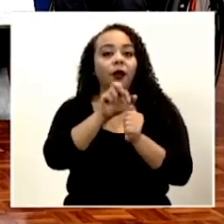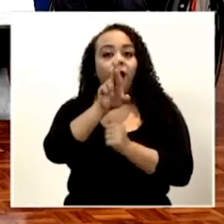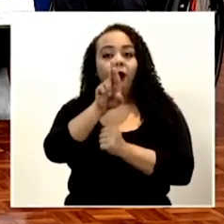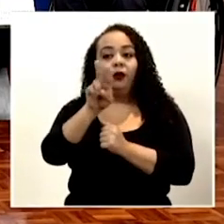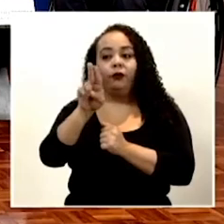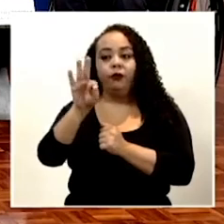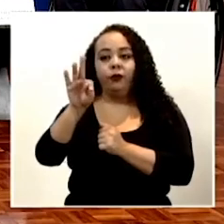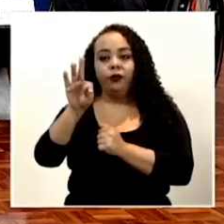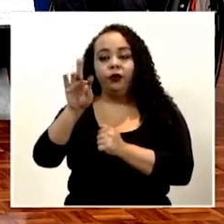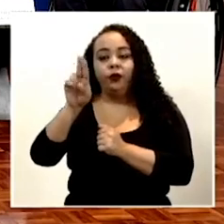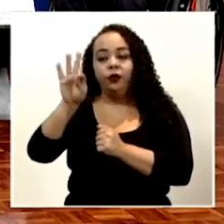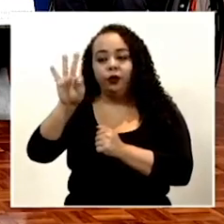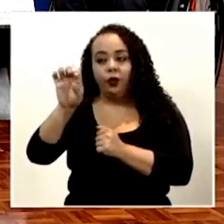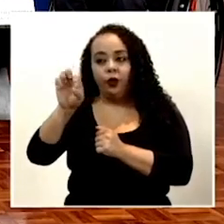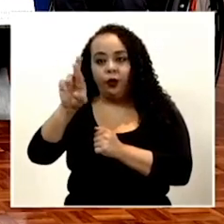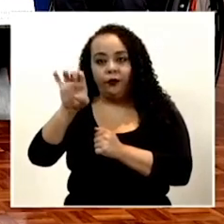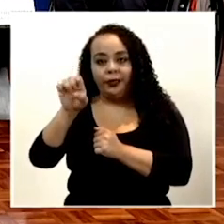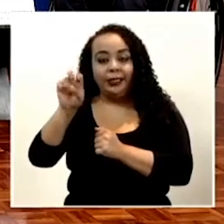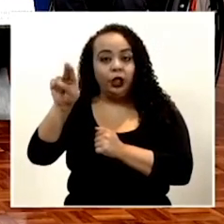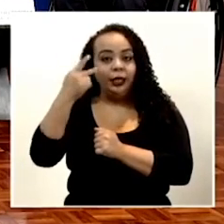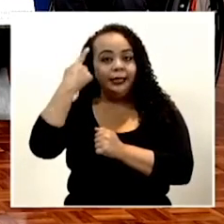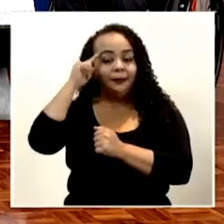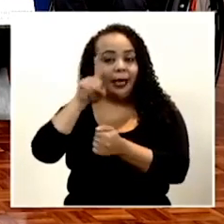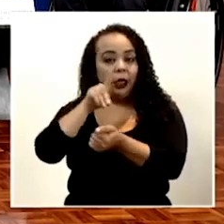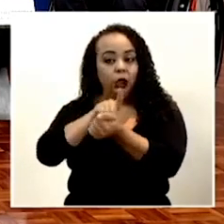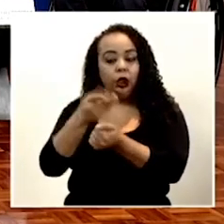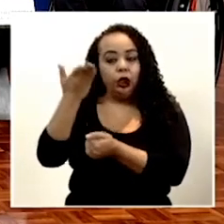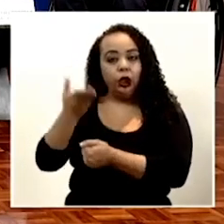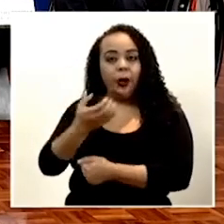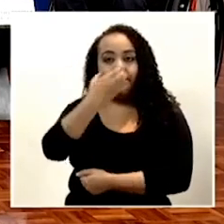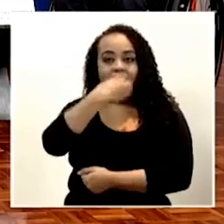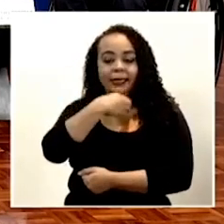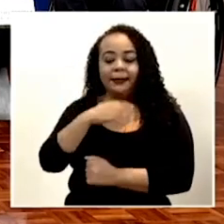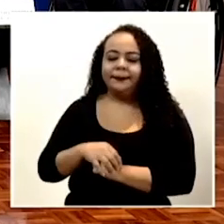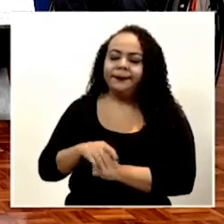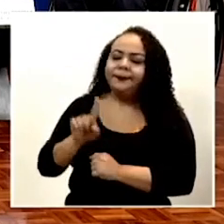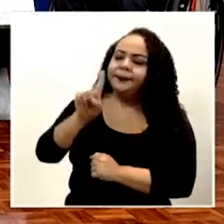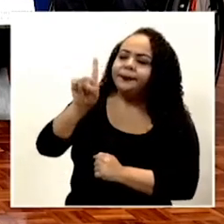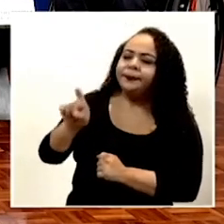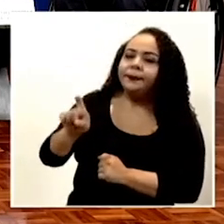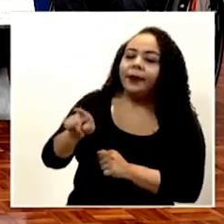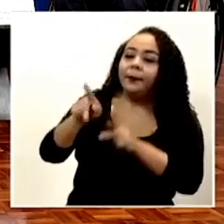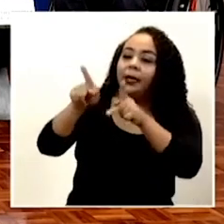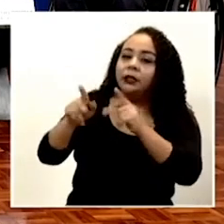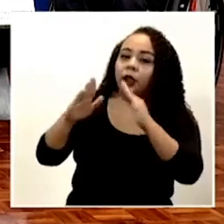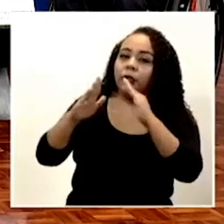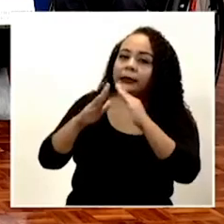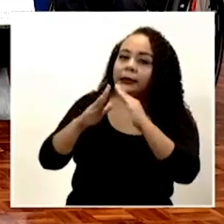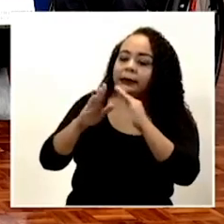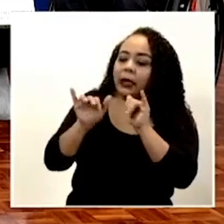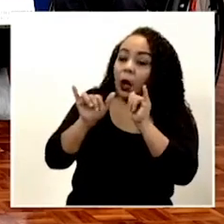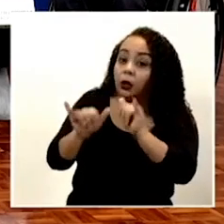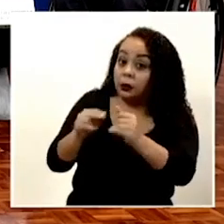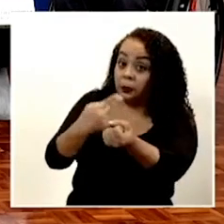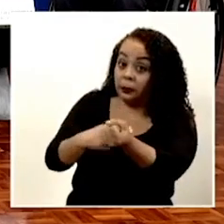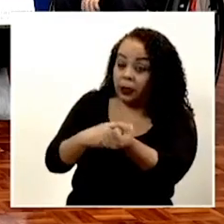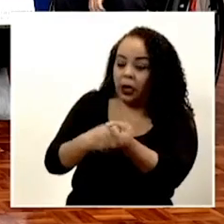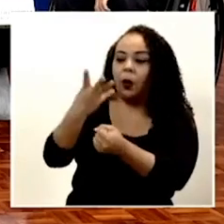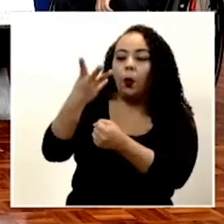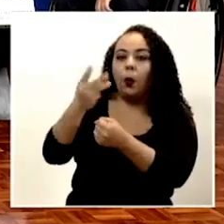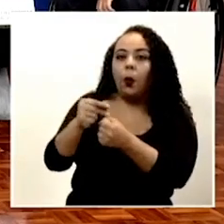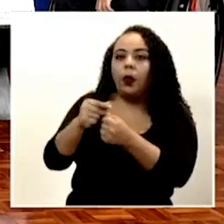Torres de Noticias para el doctor Macaya. De las personas que se mantienen hospitalizadas, ¿cuántos pacientes